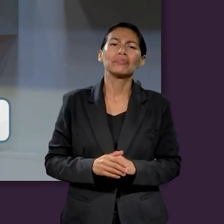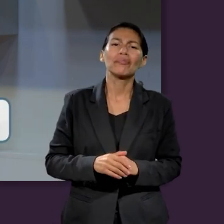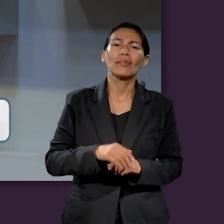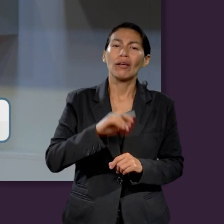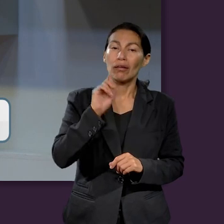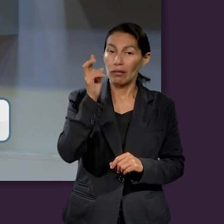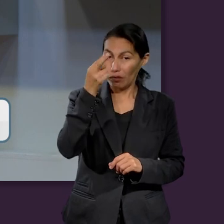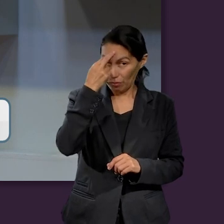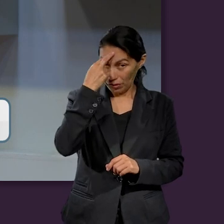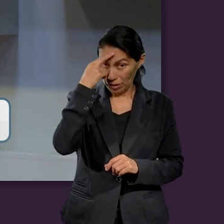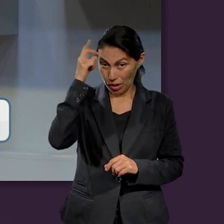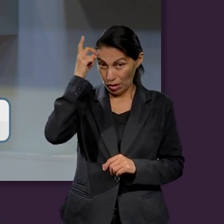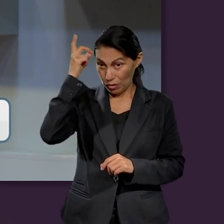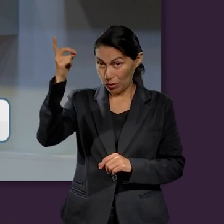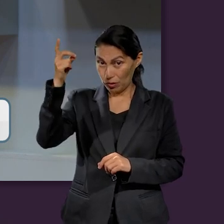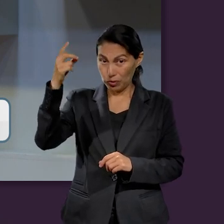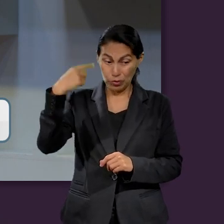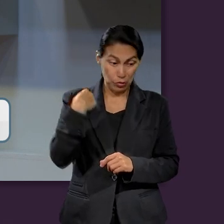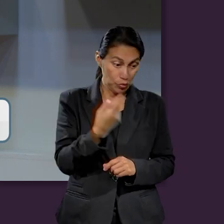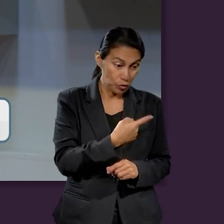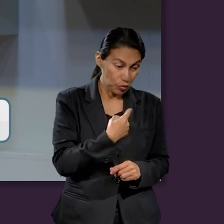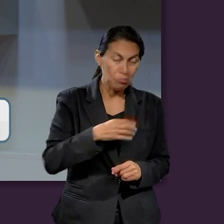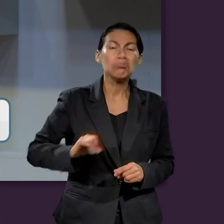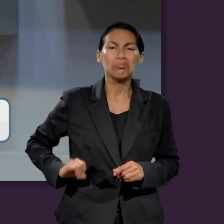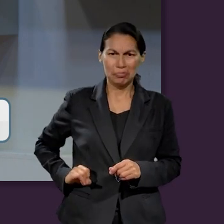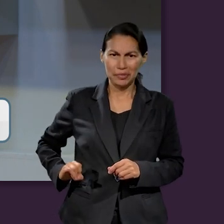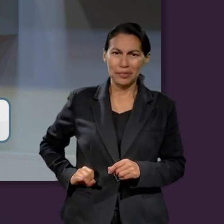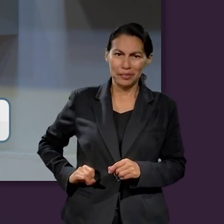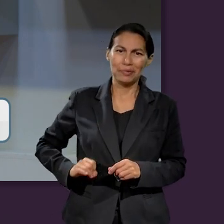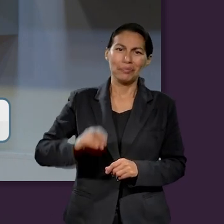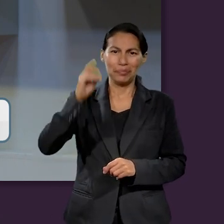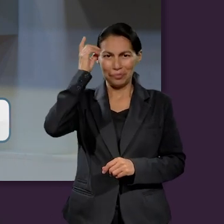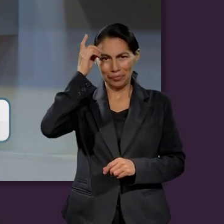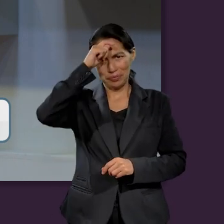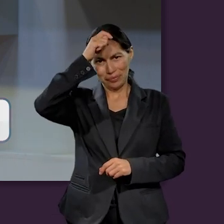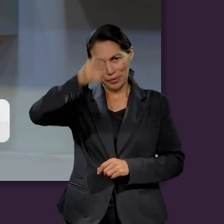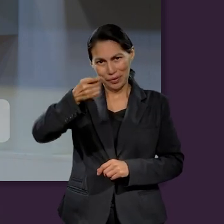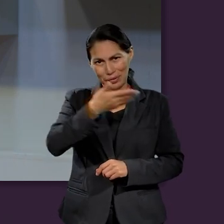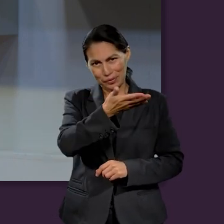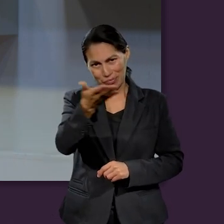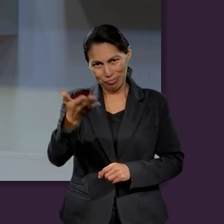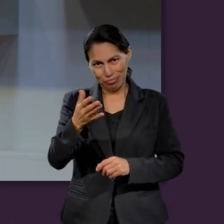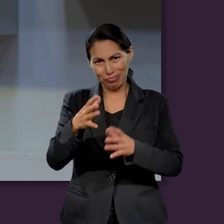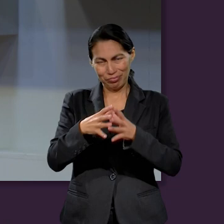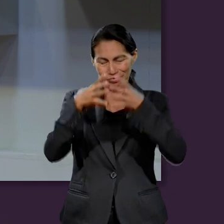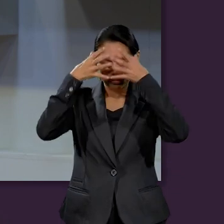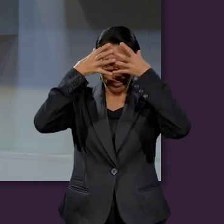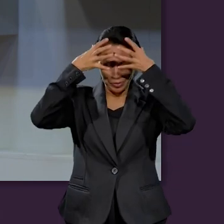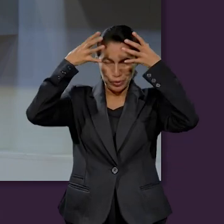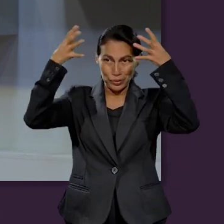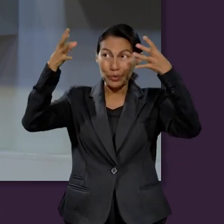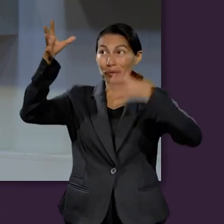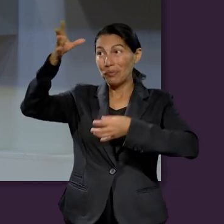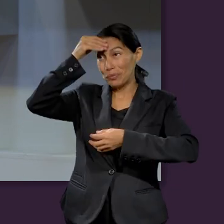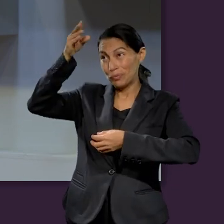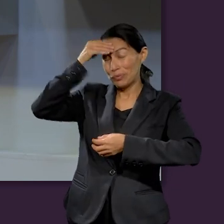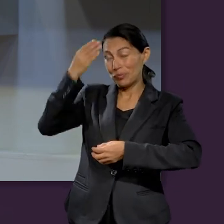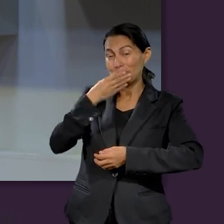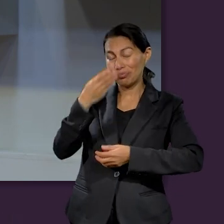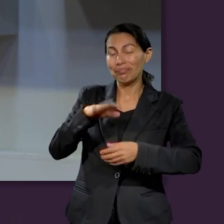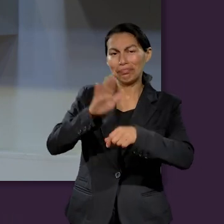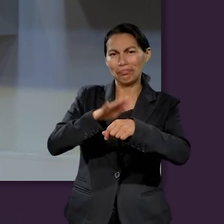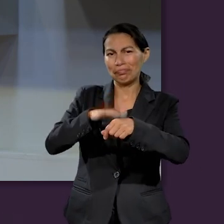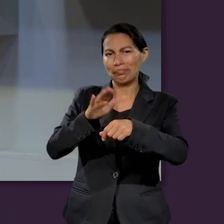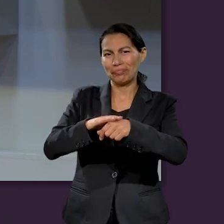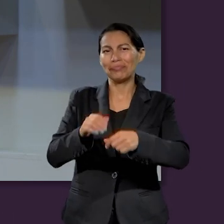bienestar para nuestra familia y que también no olvidemos que Dios se interesa en nuestras finanzas personales. Que Dios nos bendiga y que podamos seguir